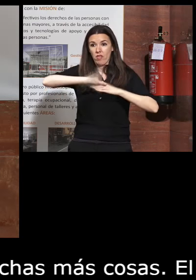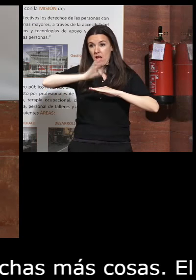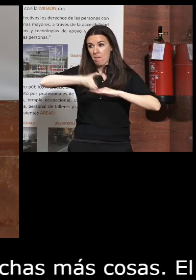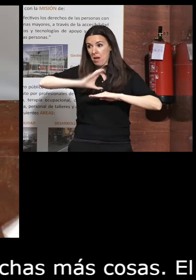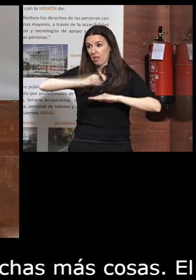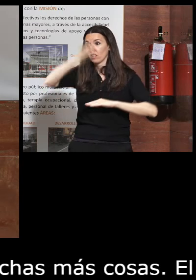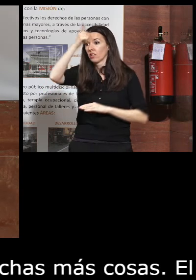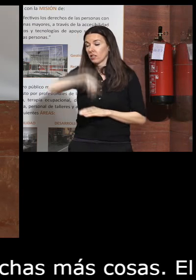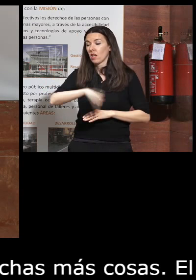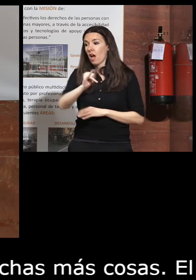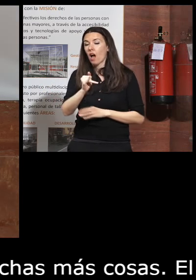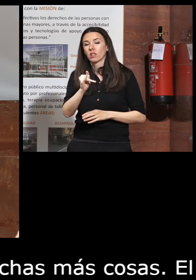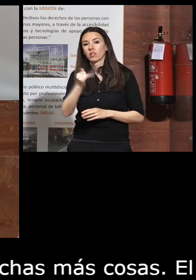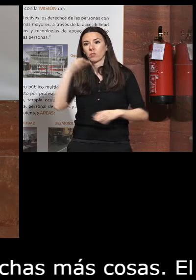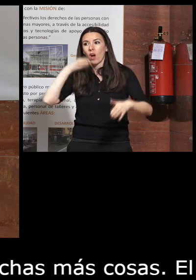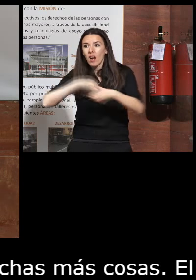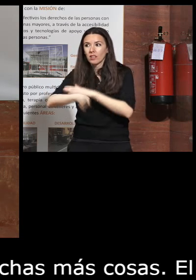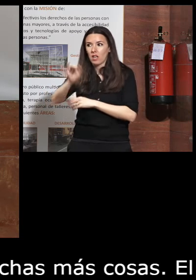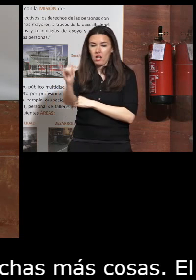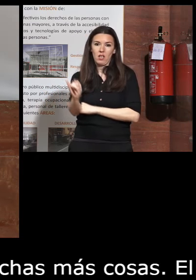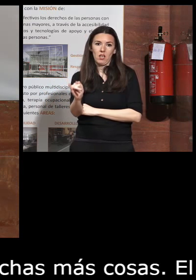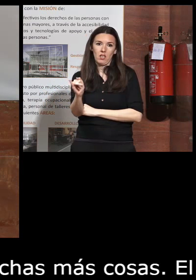estará ahí disponible la entrada del centro